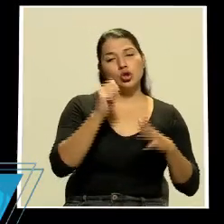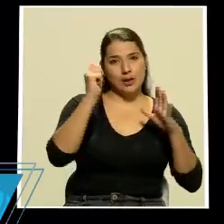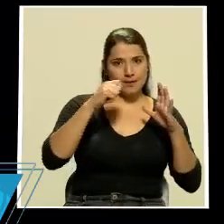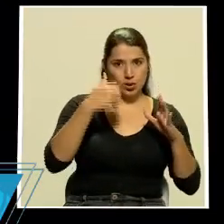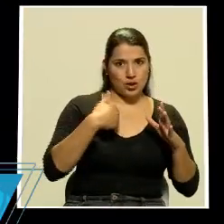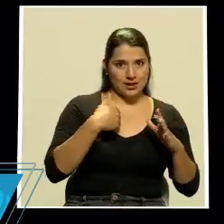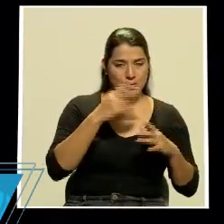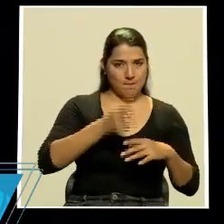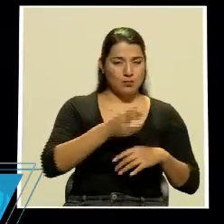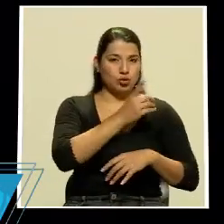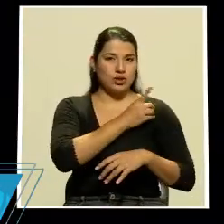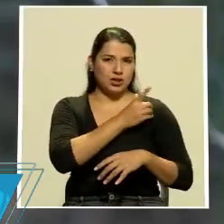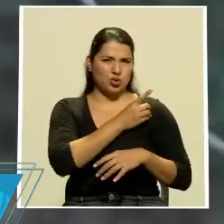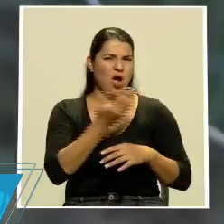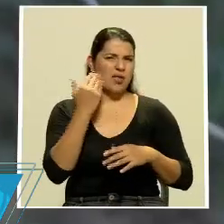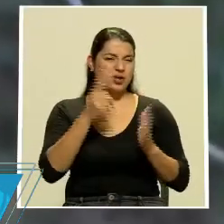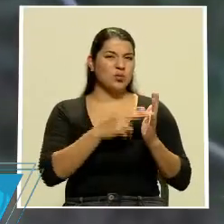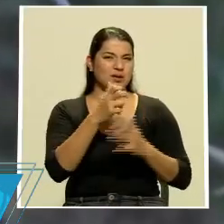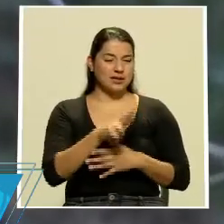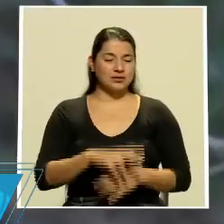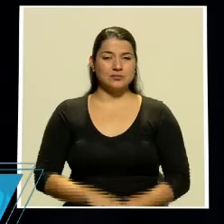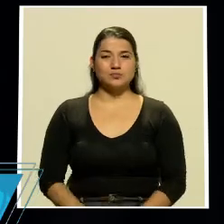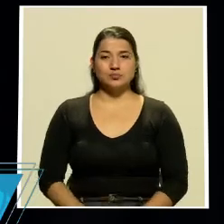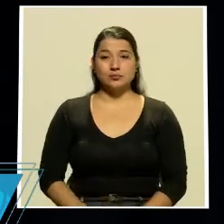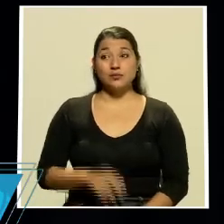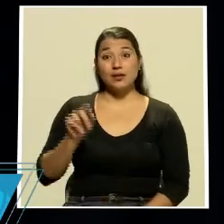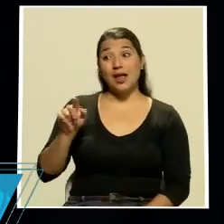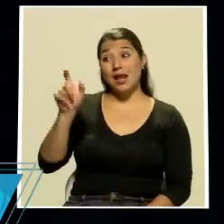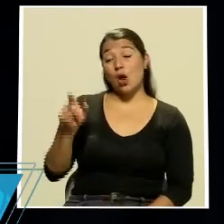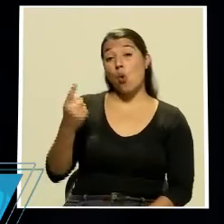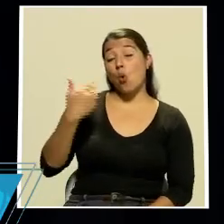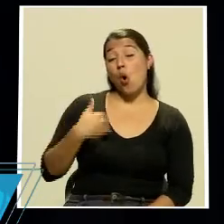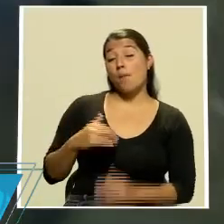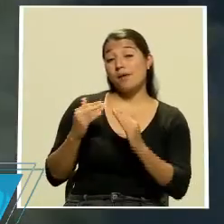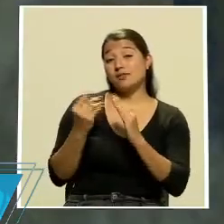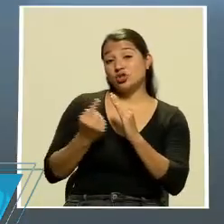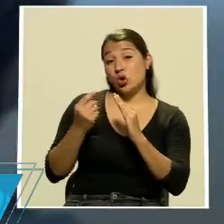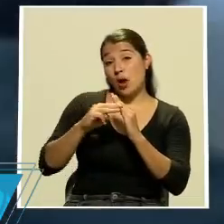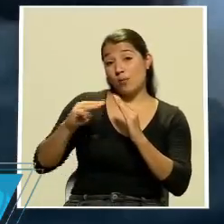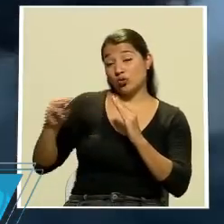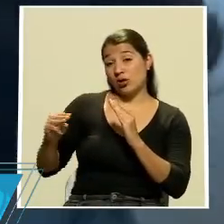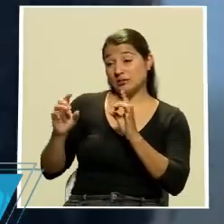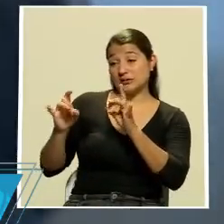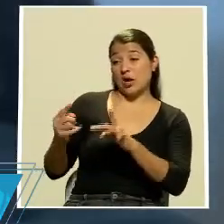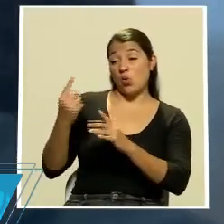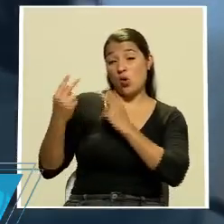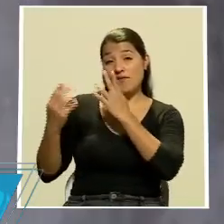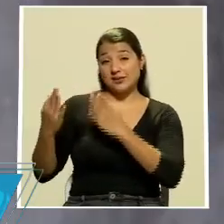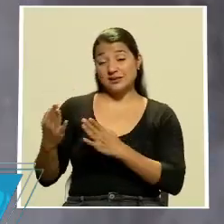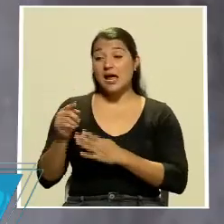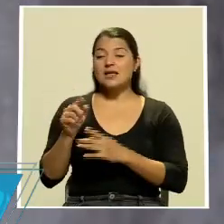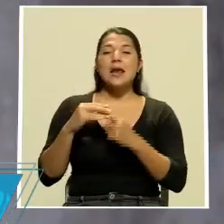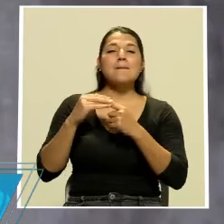Fallas quien anteriormente había dirigido también varios cortos Víctor un señor solitario que vive en la montaña y odia a su único vecino es uno de los